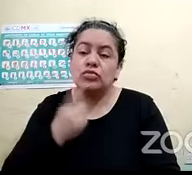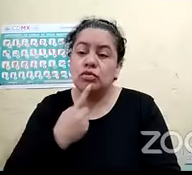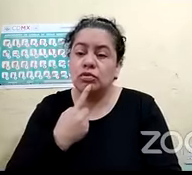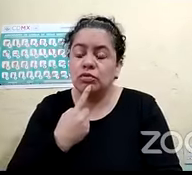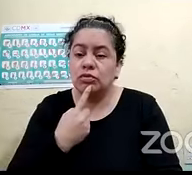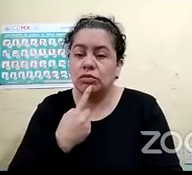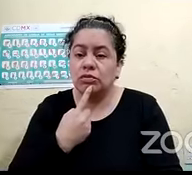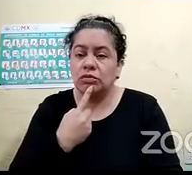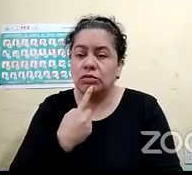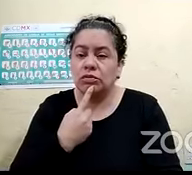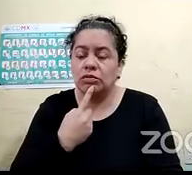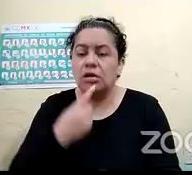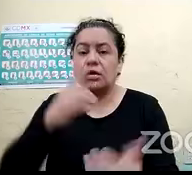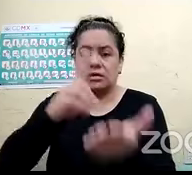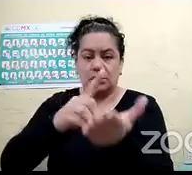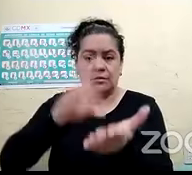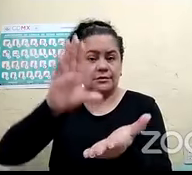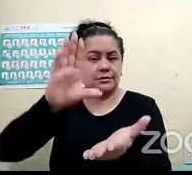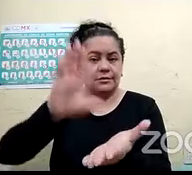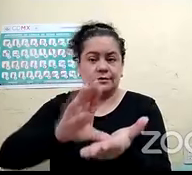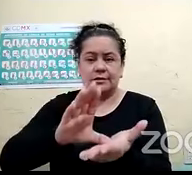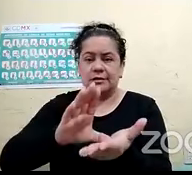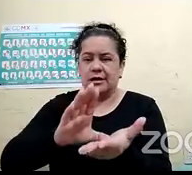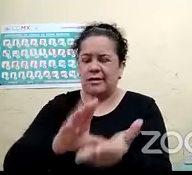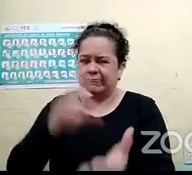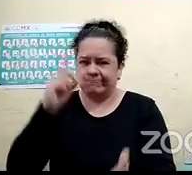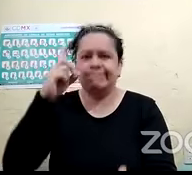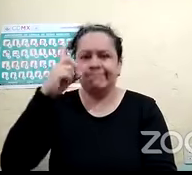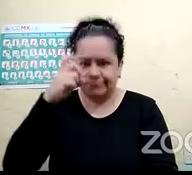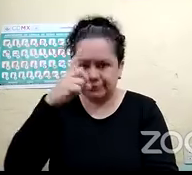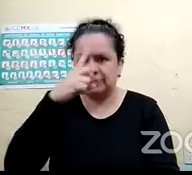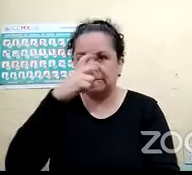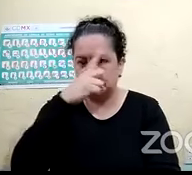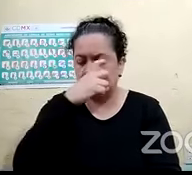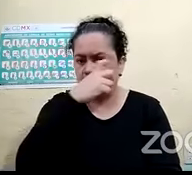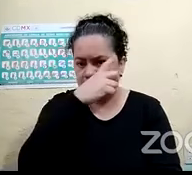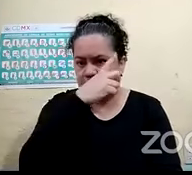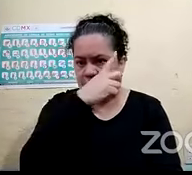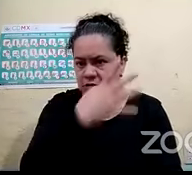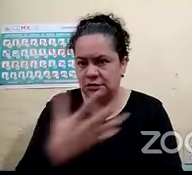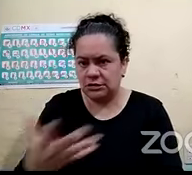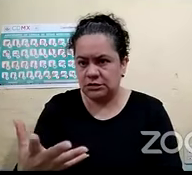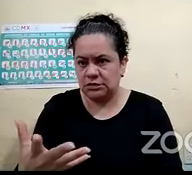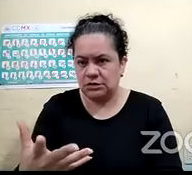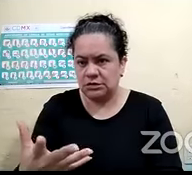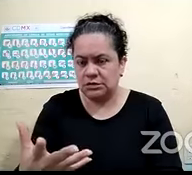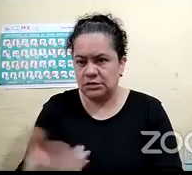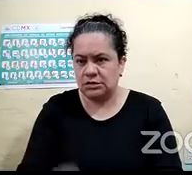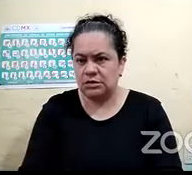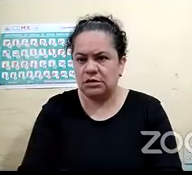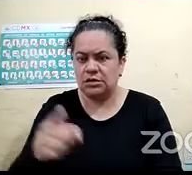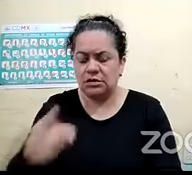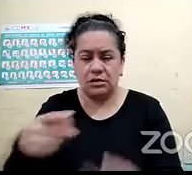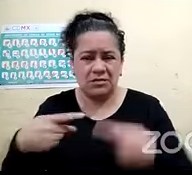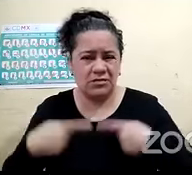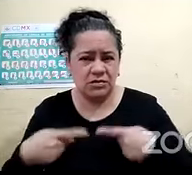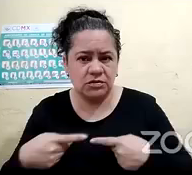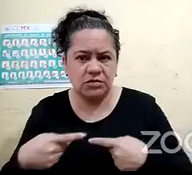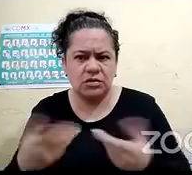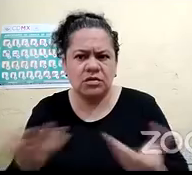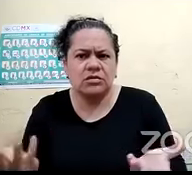una discapacidad muy compleja y depende de si la persona es sordociega de